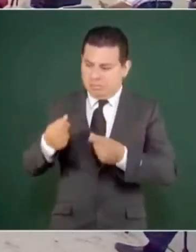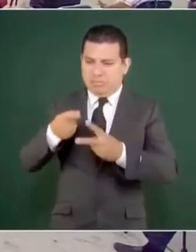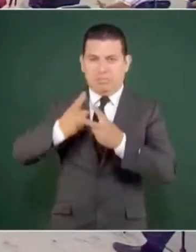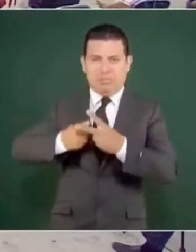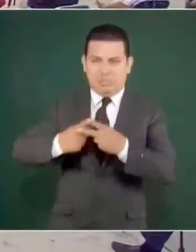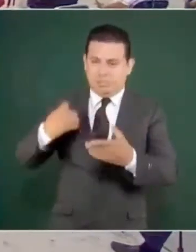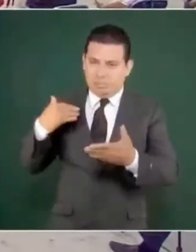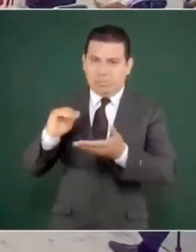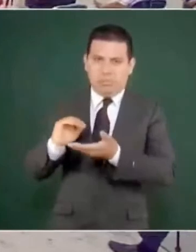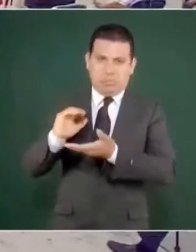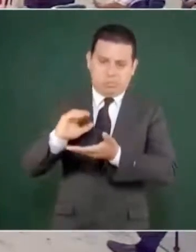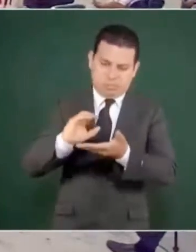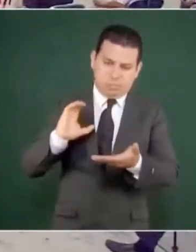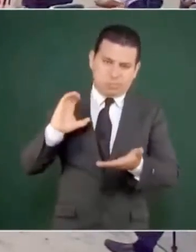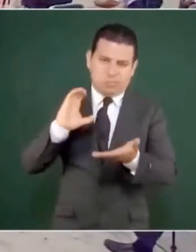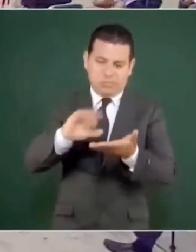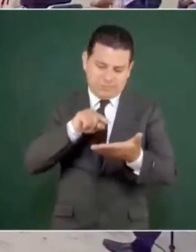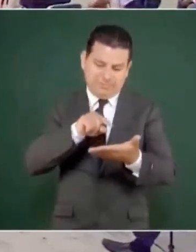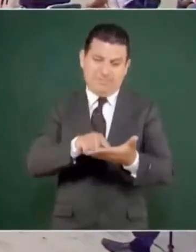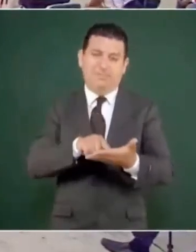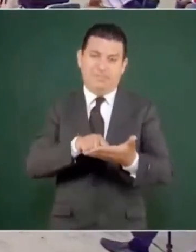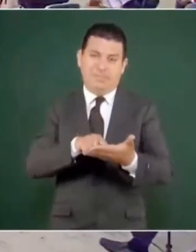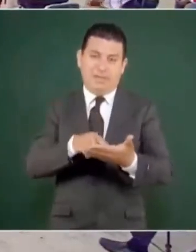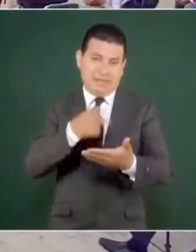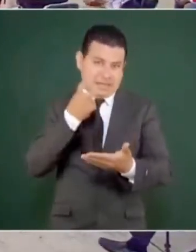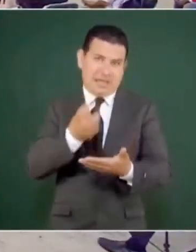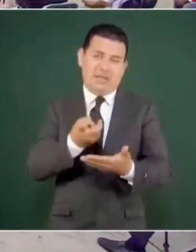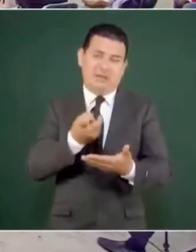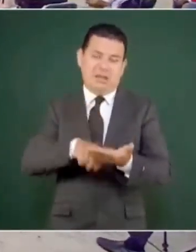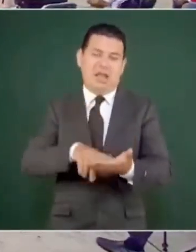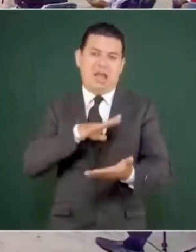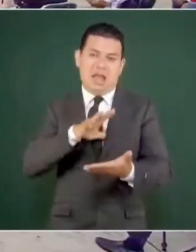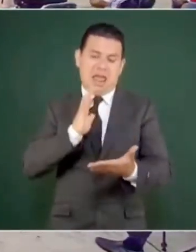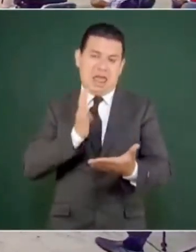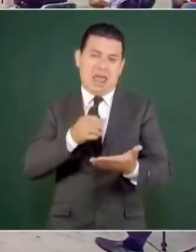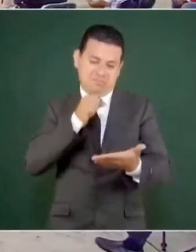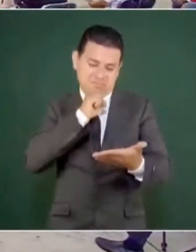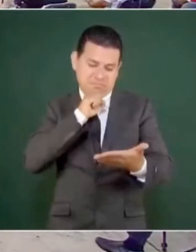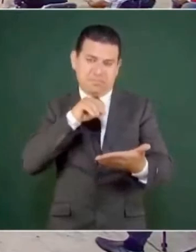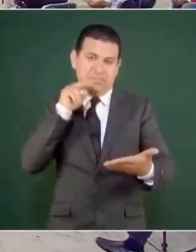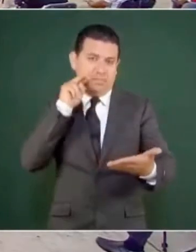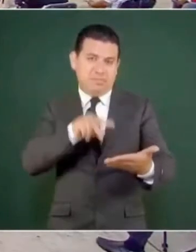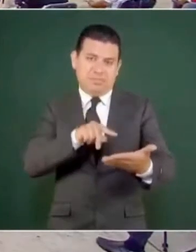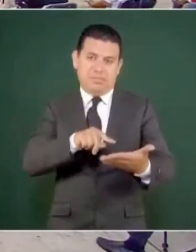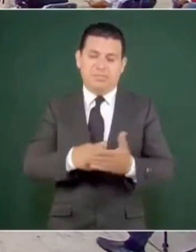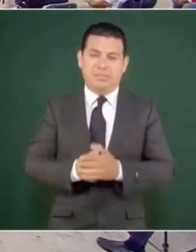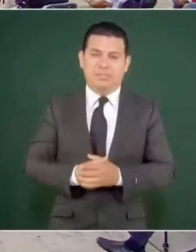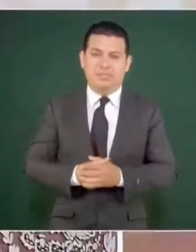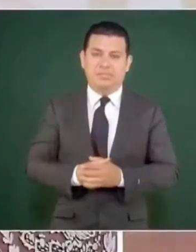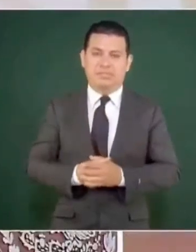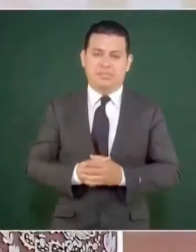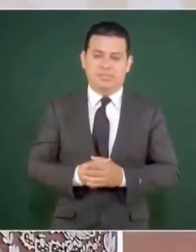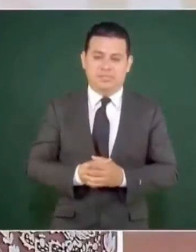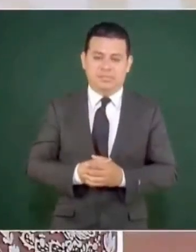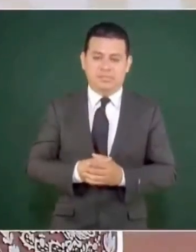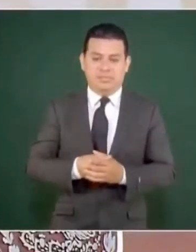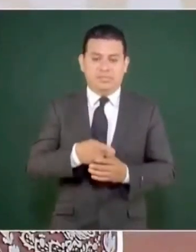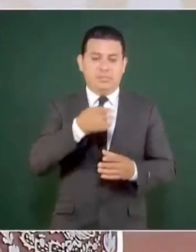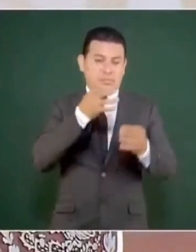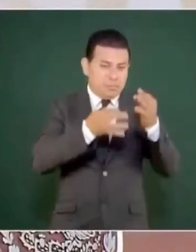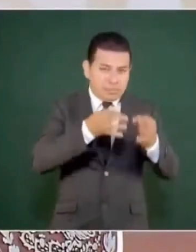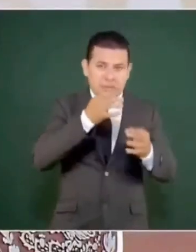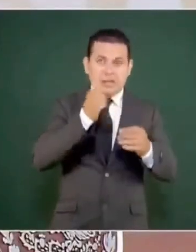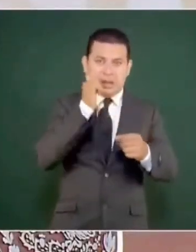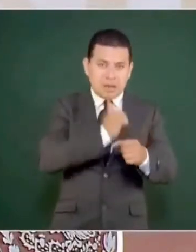o la mayor parte de estos juicios están en el Poder Judicial.